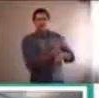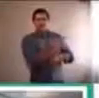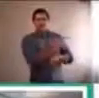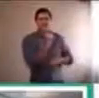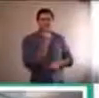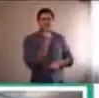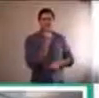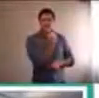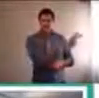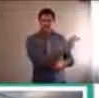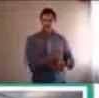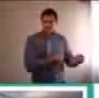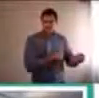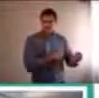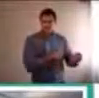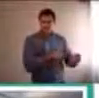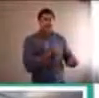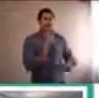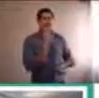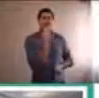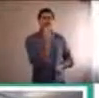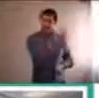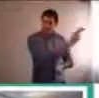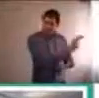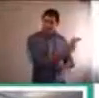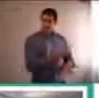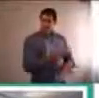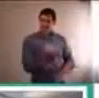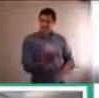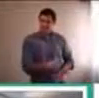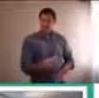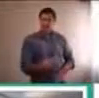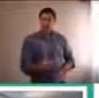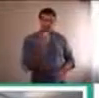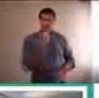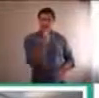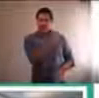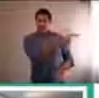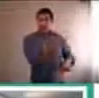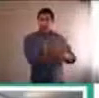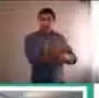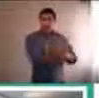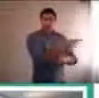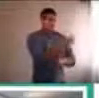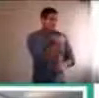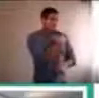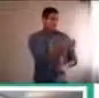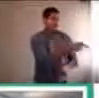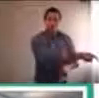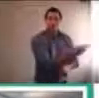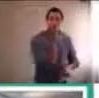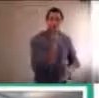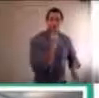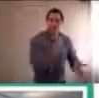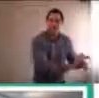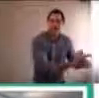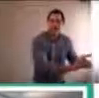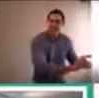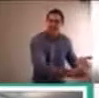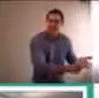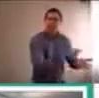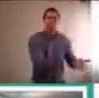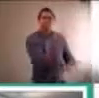acompañar en las tareas a sus propios hijos, y esta multiplicidad de roles hace que, de alguna manera, todos estemos